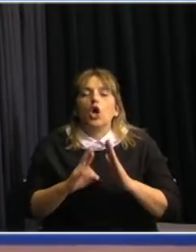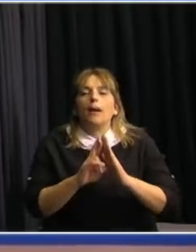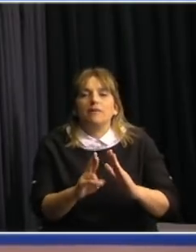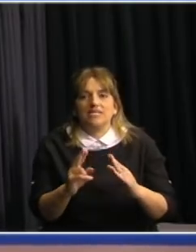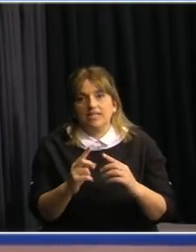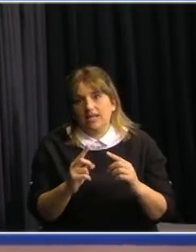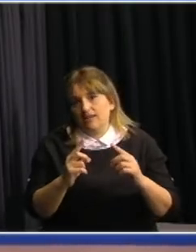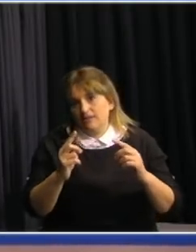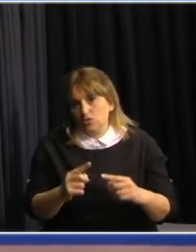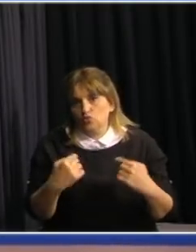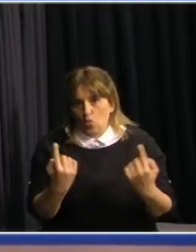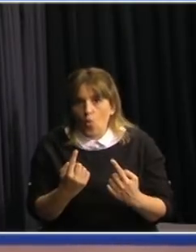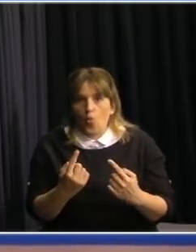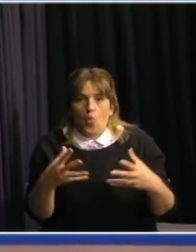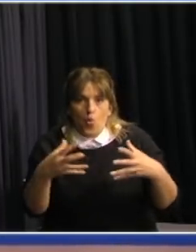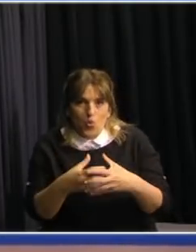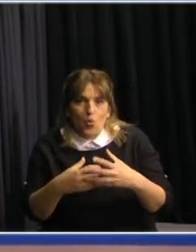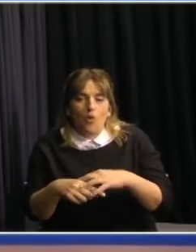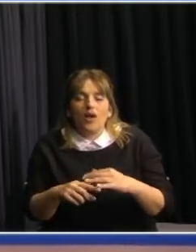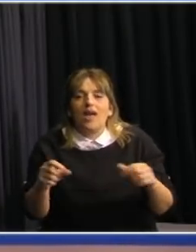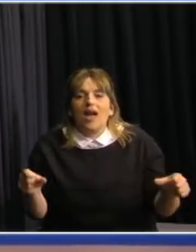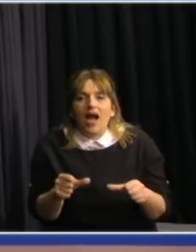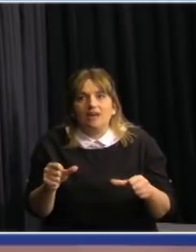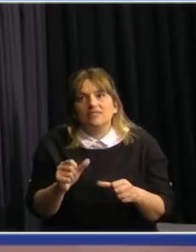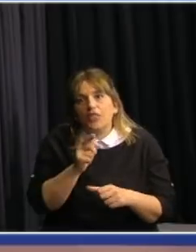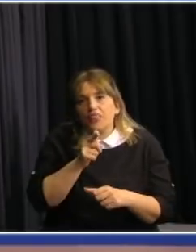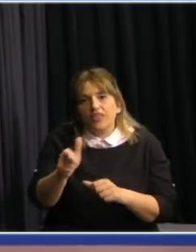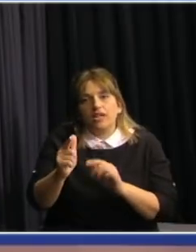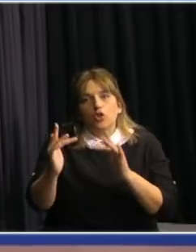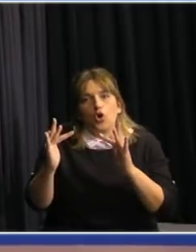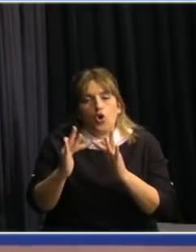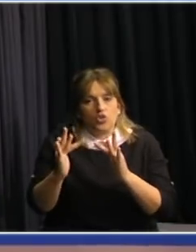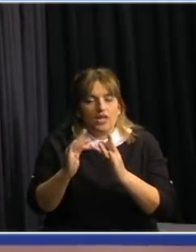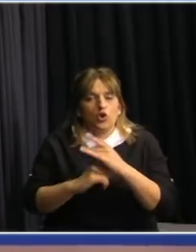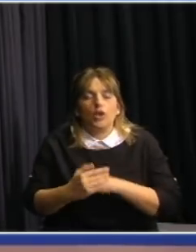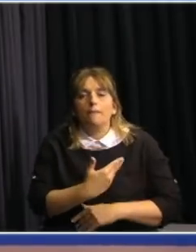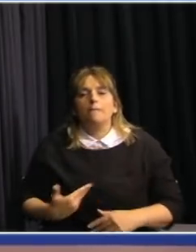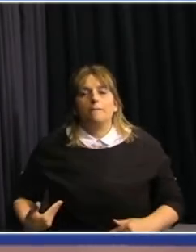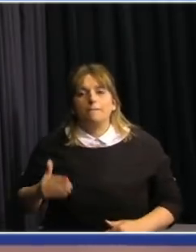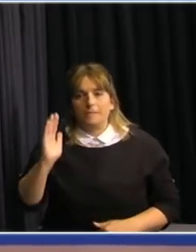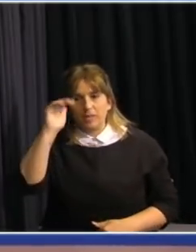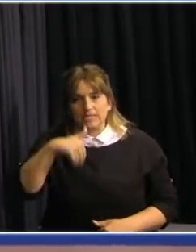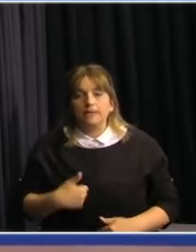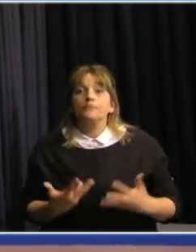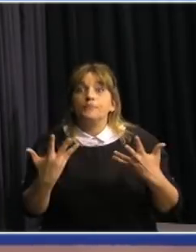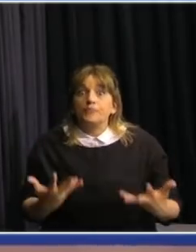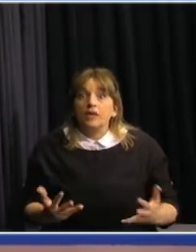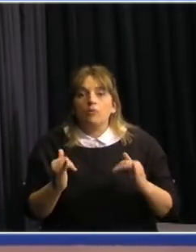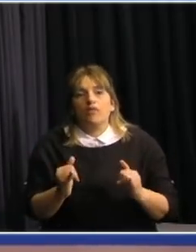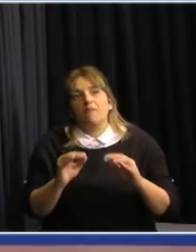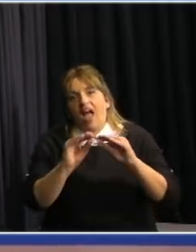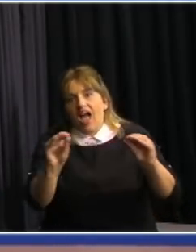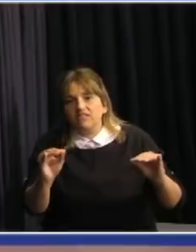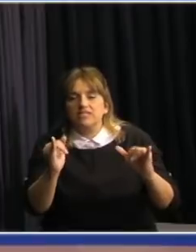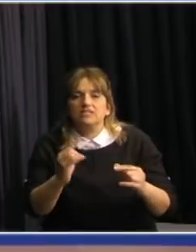Transición UI que reporta directamente al Presidente de la República. Queremos recordar también cuáles han sido